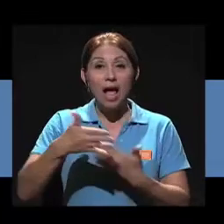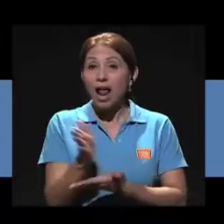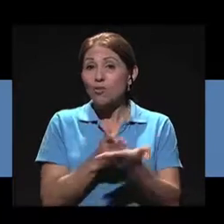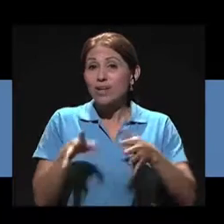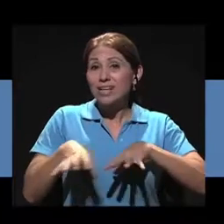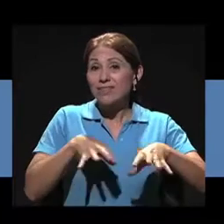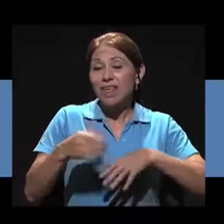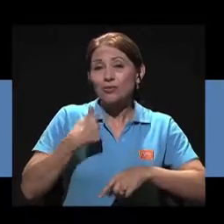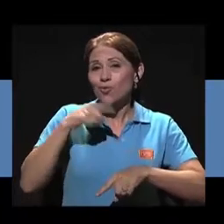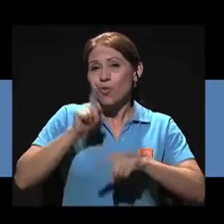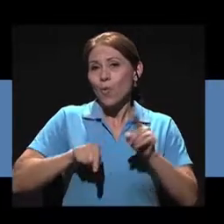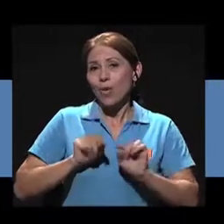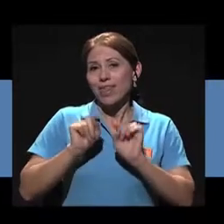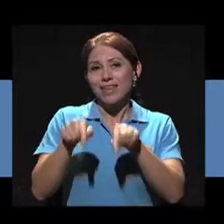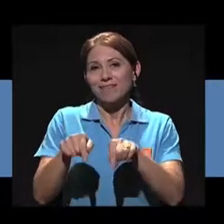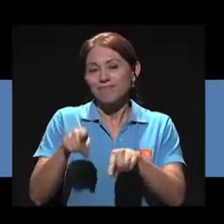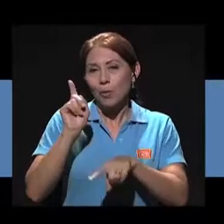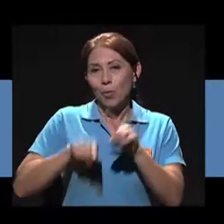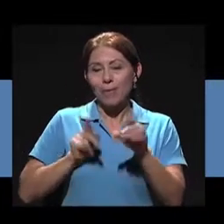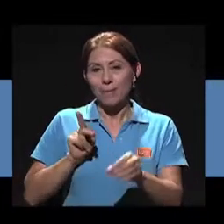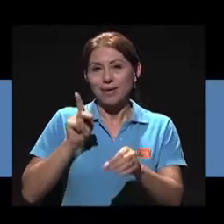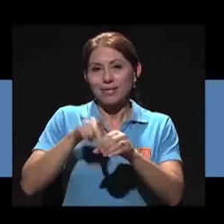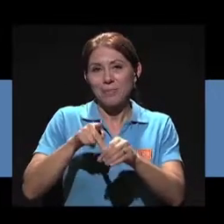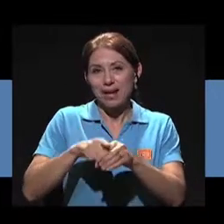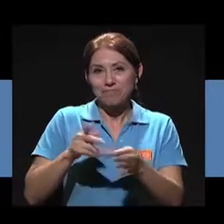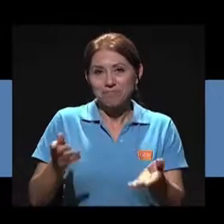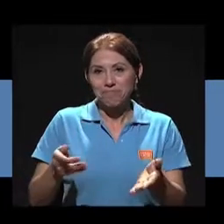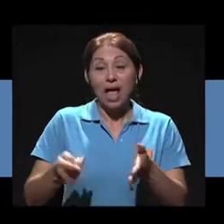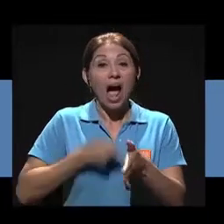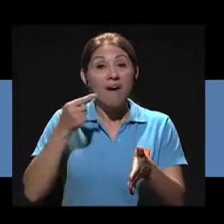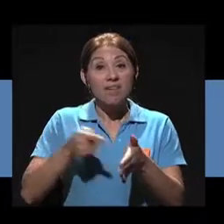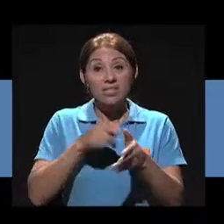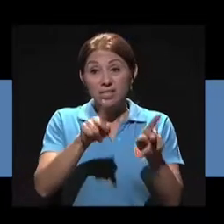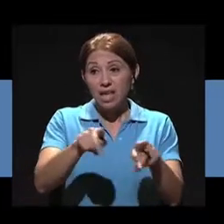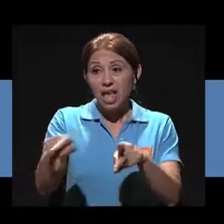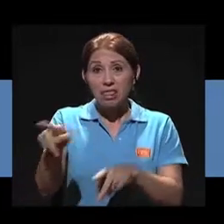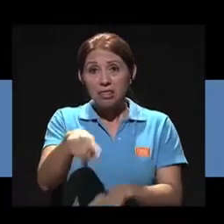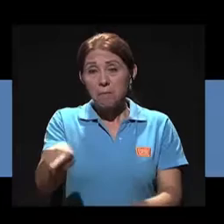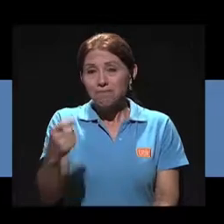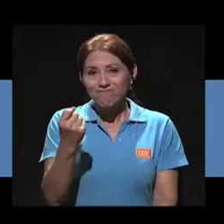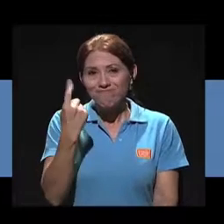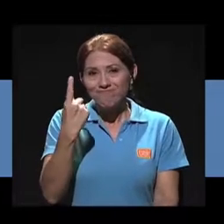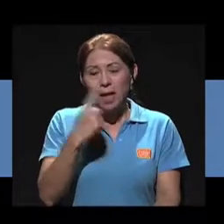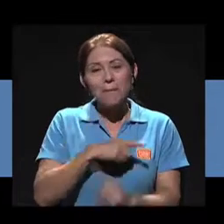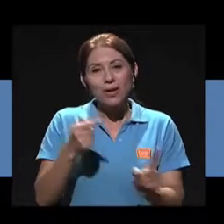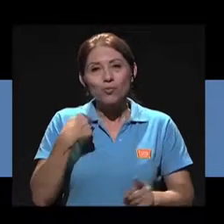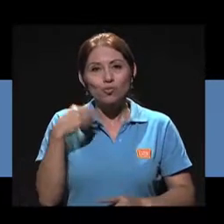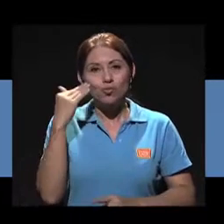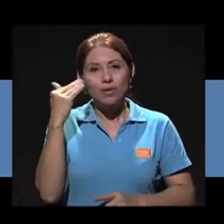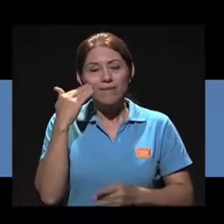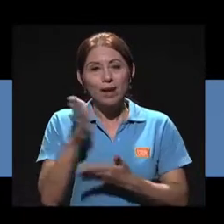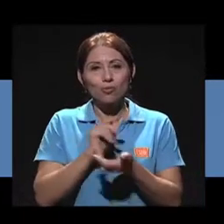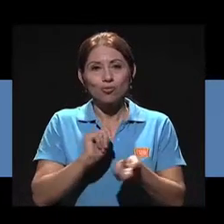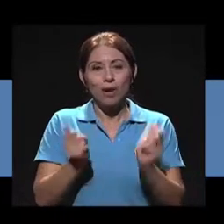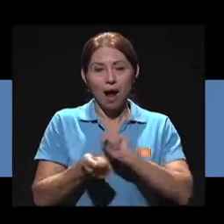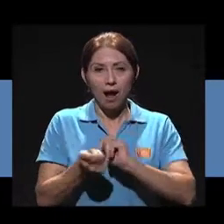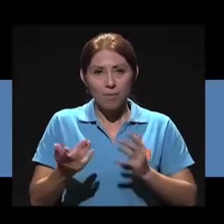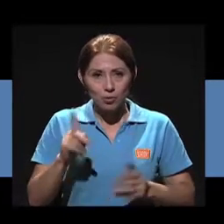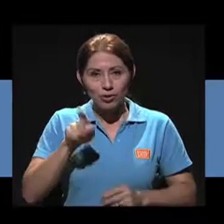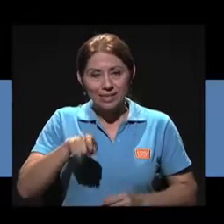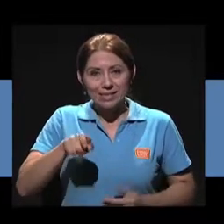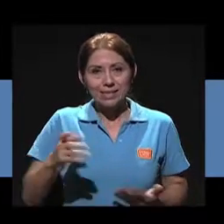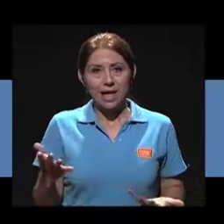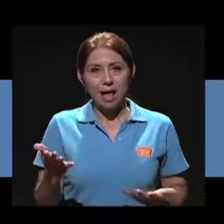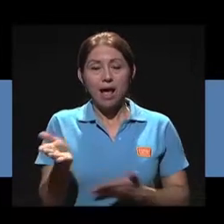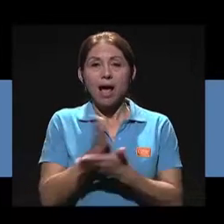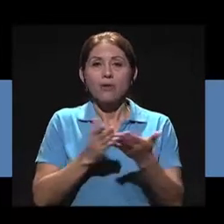uno no puede ir o no puede participar y a veces pues a la gente le es difícil comprenderlo, pero uno sabe que hay ciertos cambios que tiene que